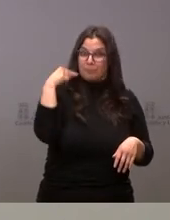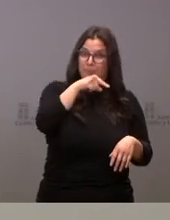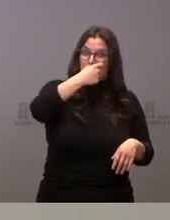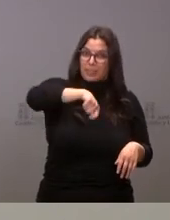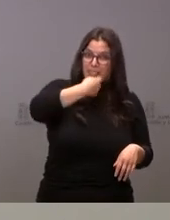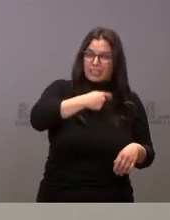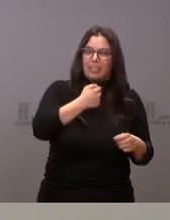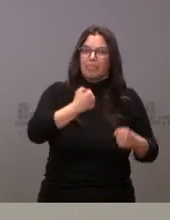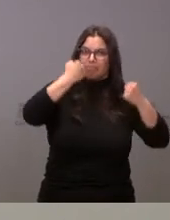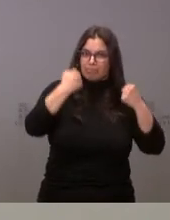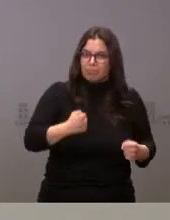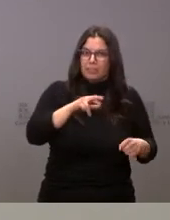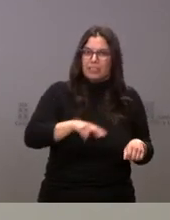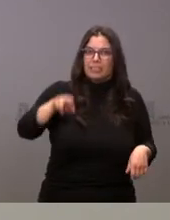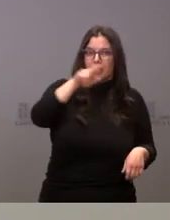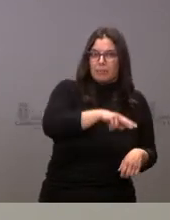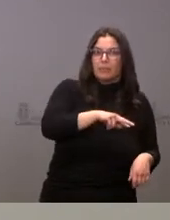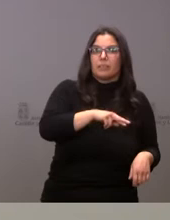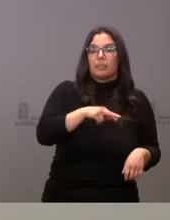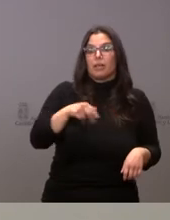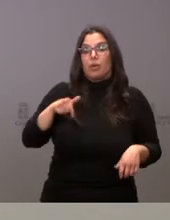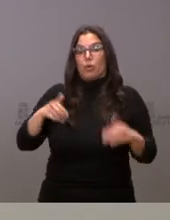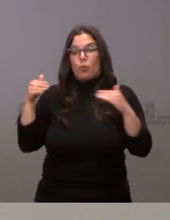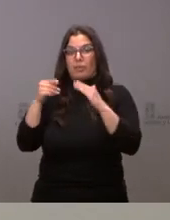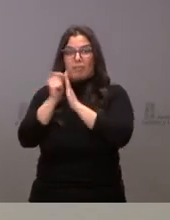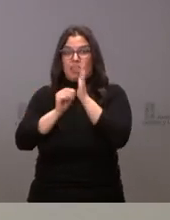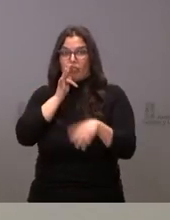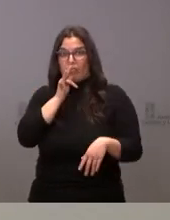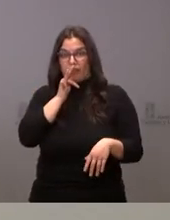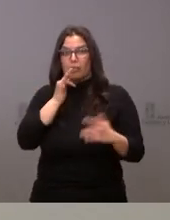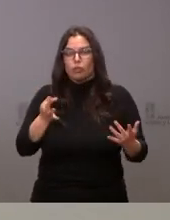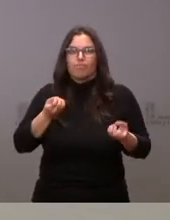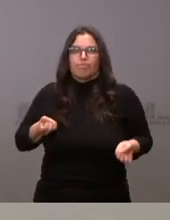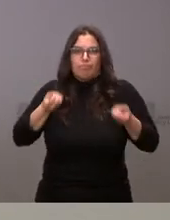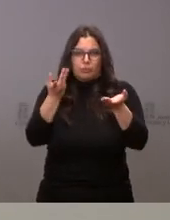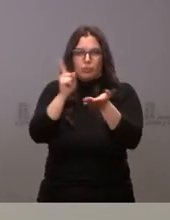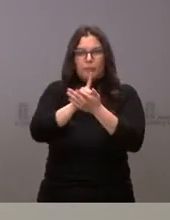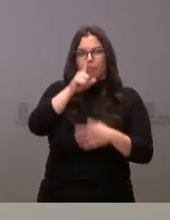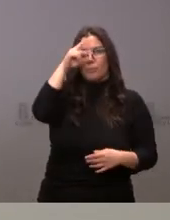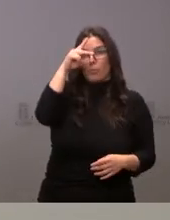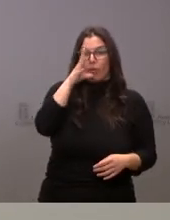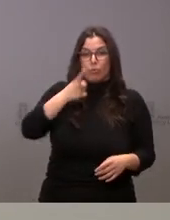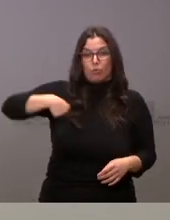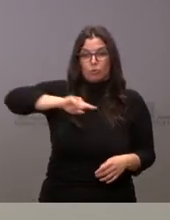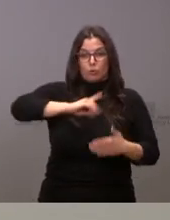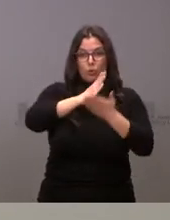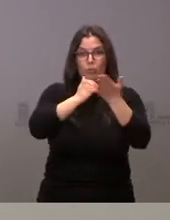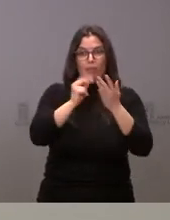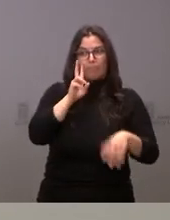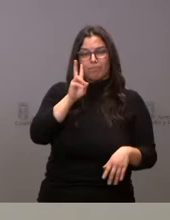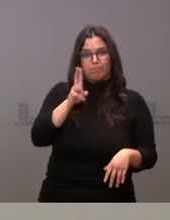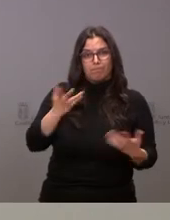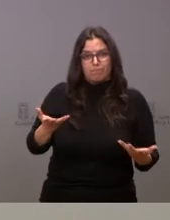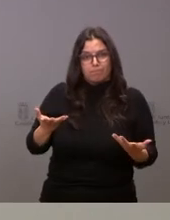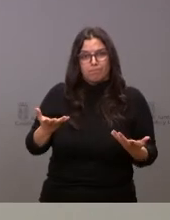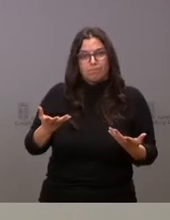vuelve a insistir porque ya estamos a jueves sin que se haya tomado ninguna medida al respecto, la preocupación que vemos desde nuestra comunidad autónoma por el impacto